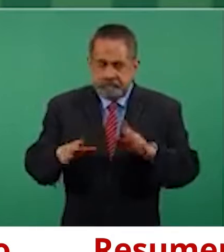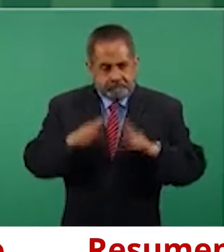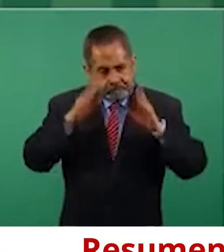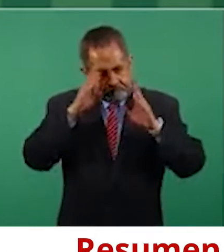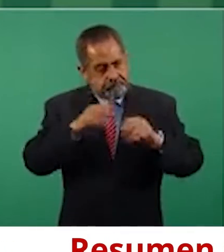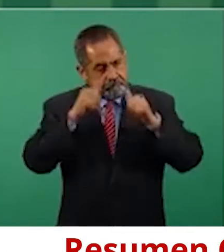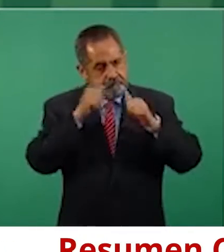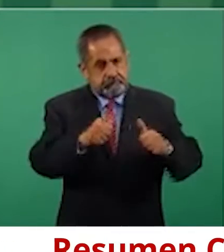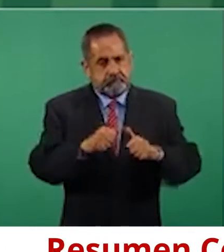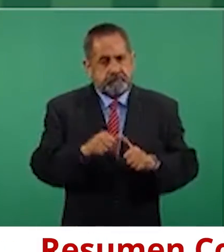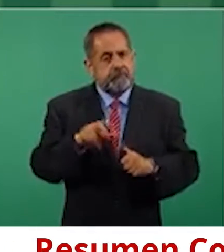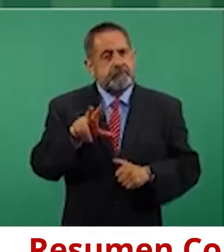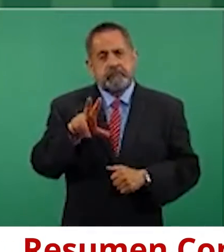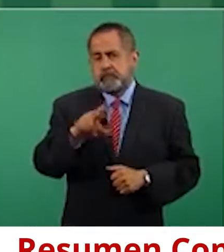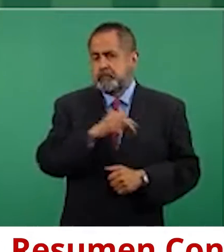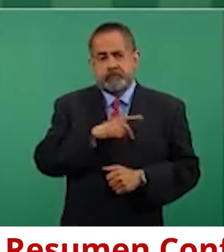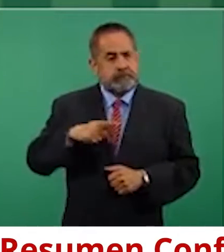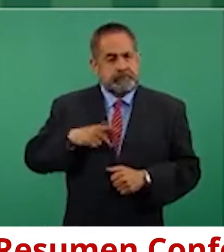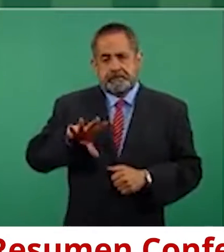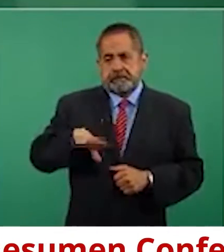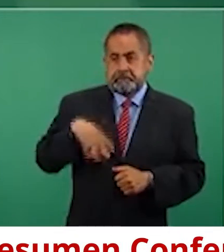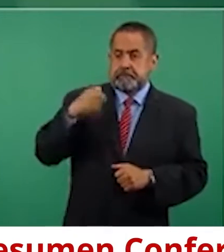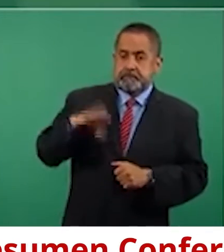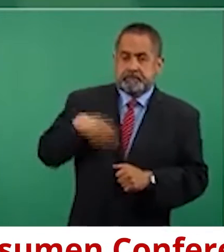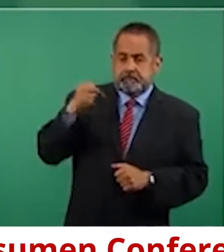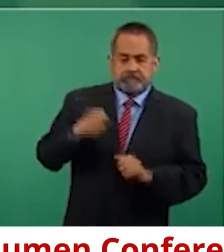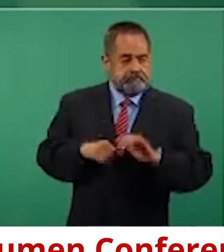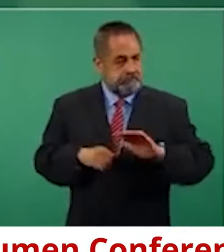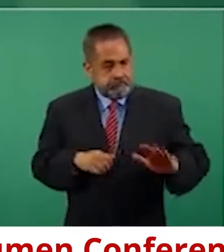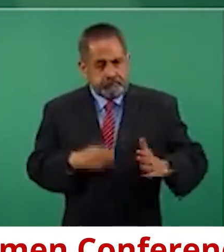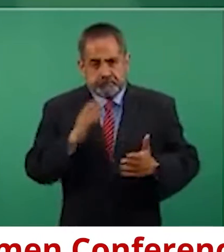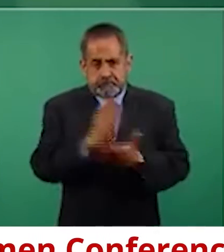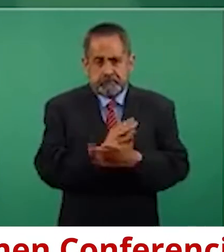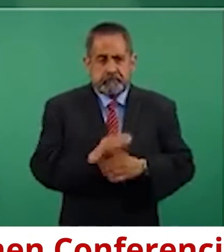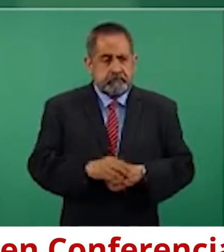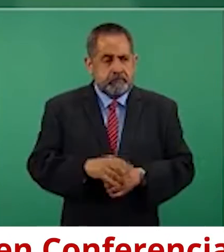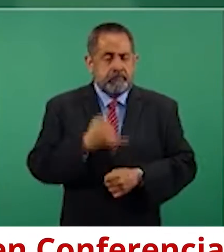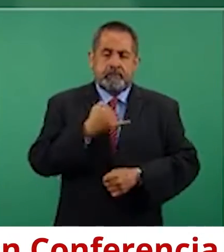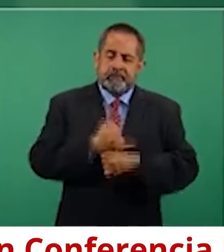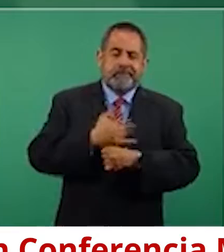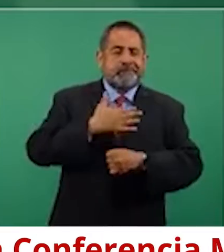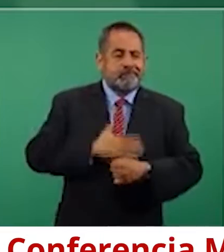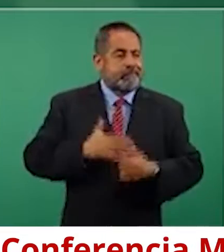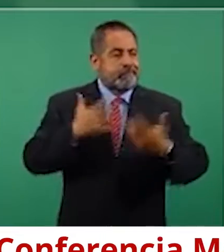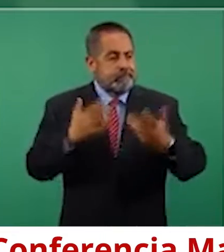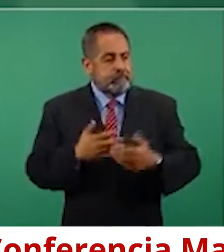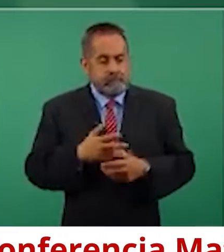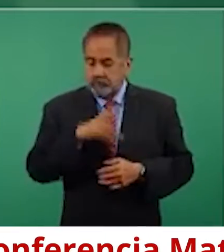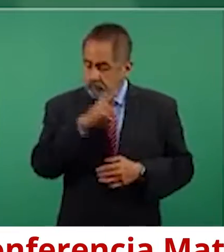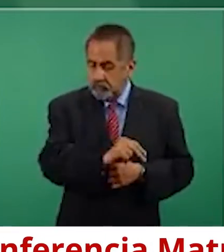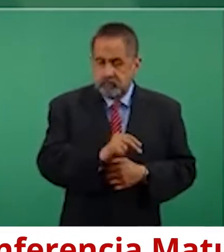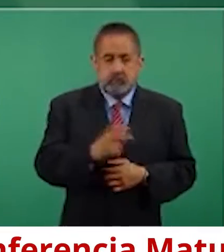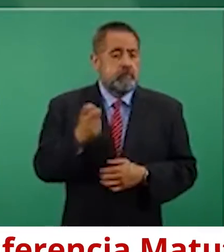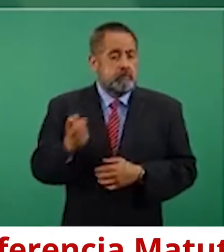abusos, que se cometan injusticias, todos los días.